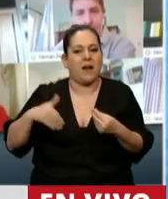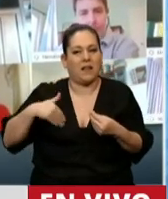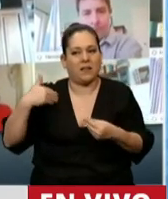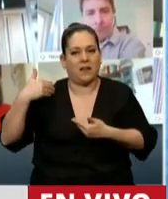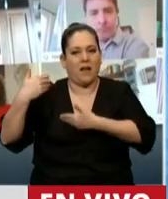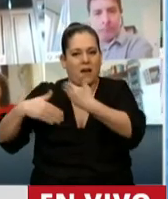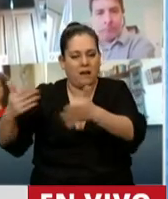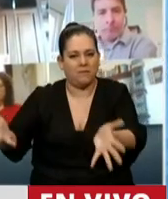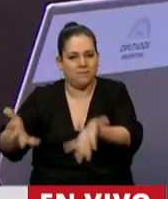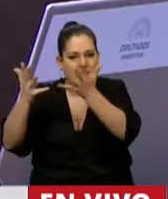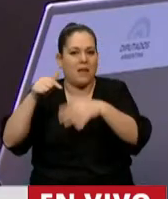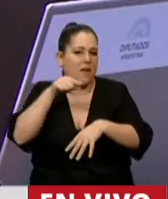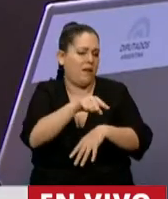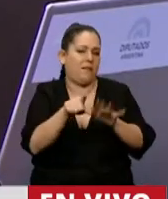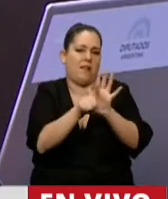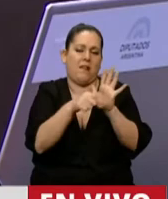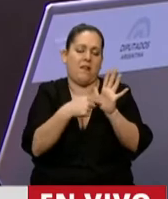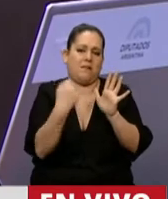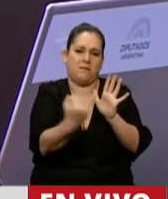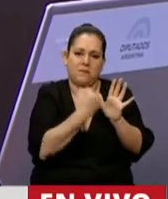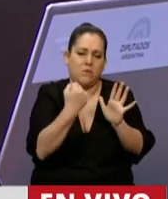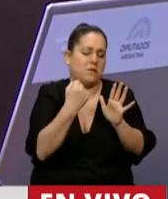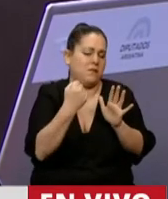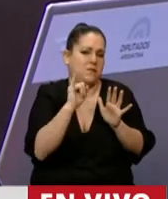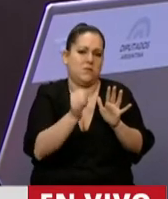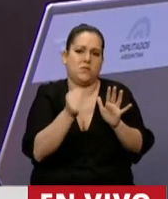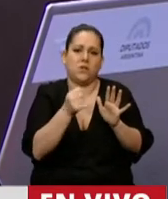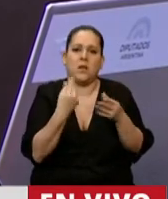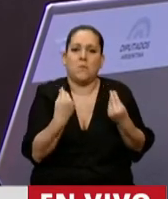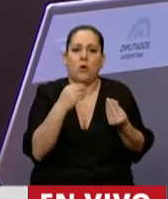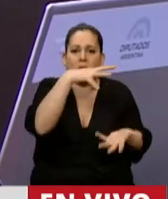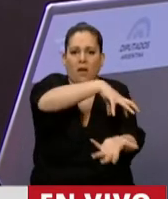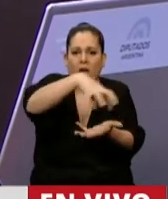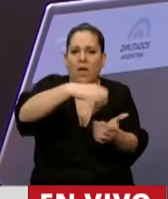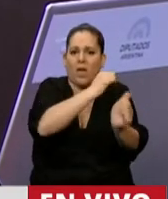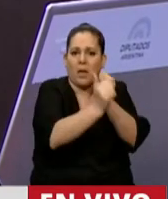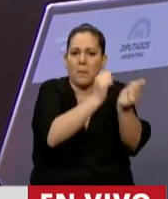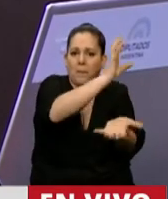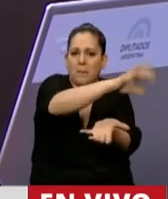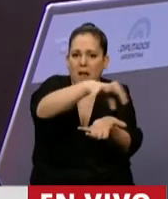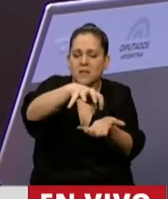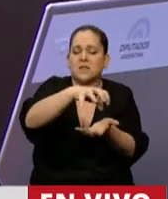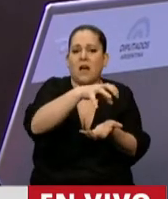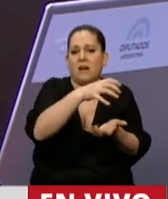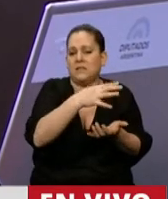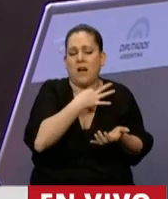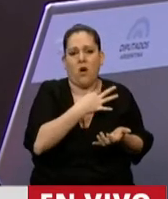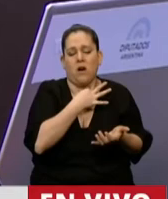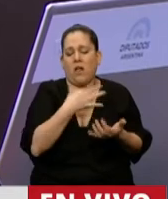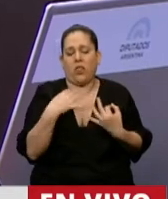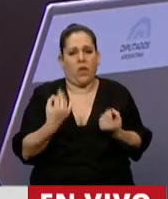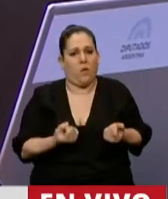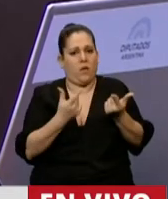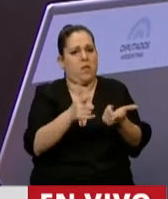esto es un complemento imprescindible. Tenemos que sacar del agobio de la organización de las empresas lo que significaría un